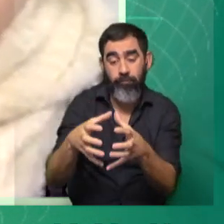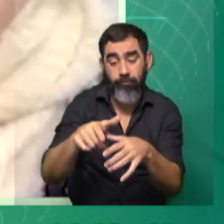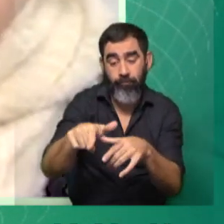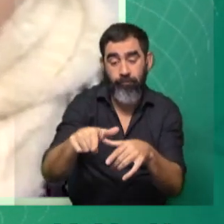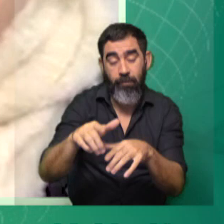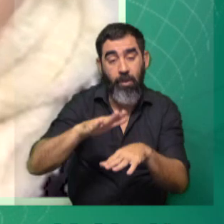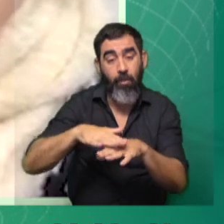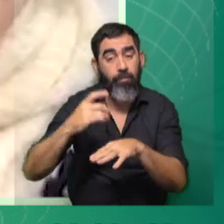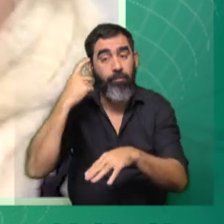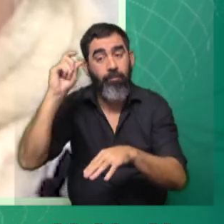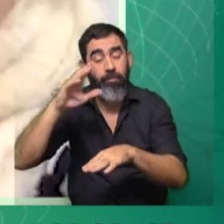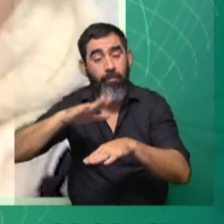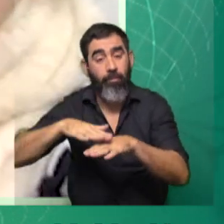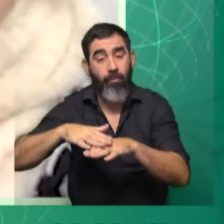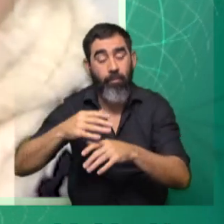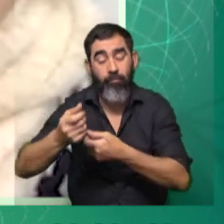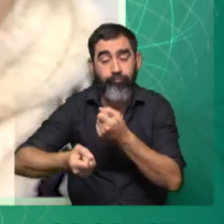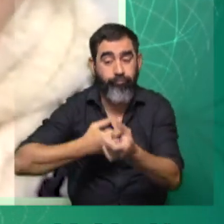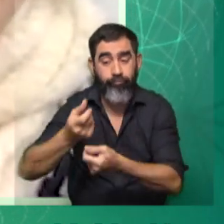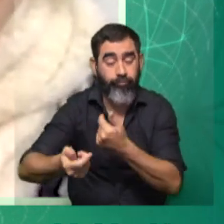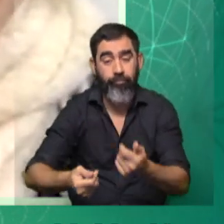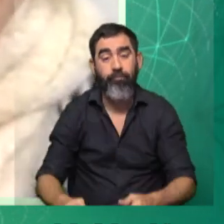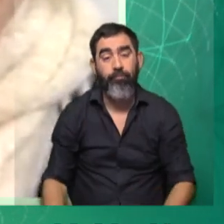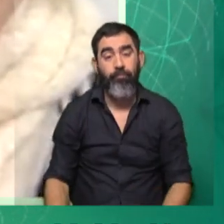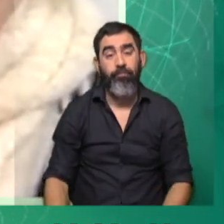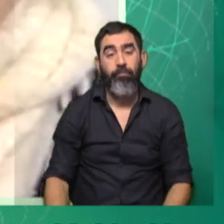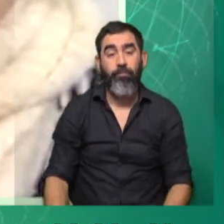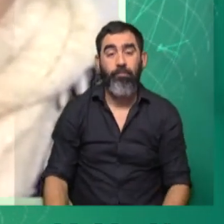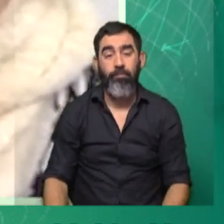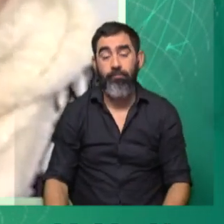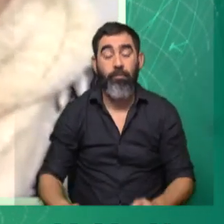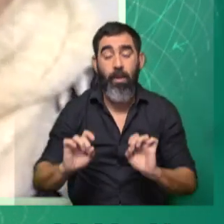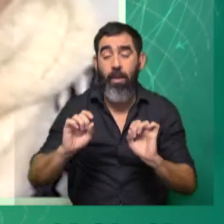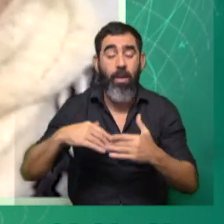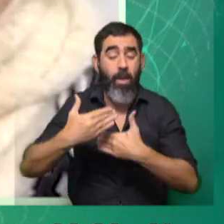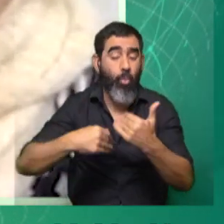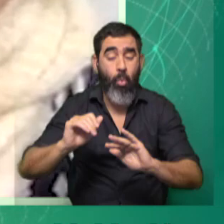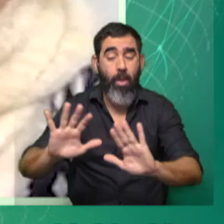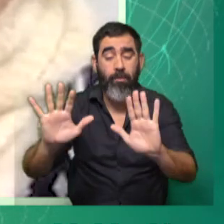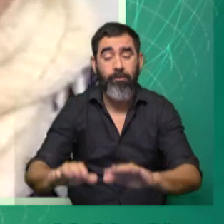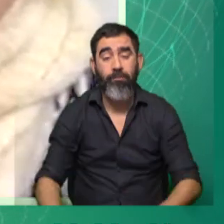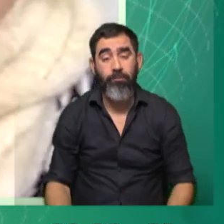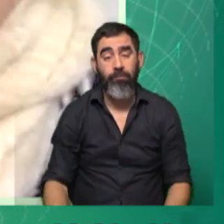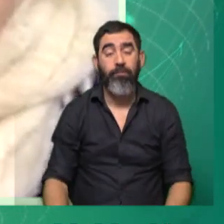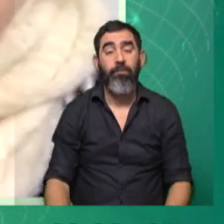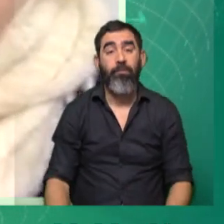en esa unión damos y sucede la maquia que da ese encuentro.